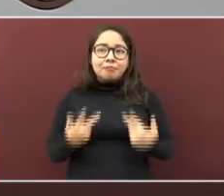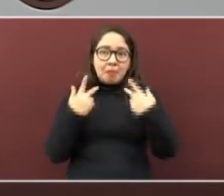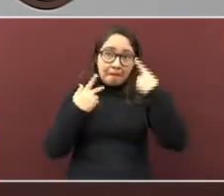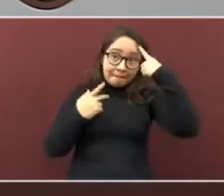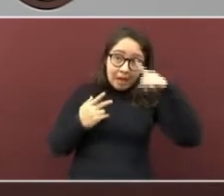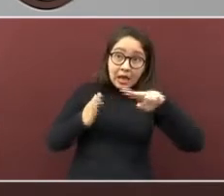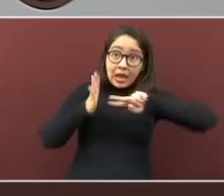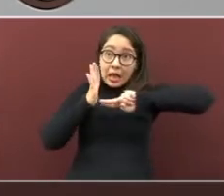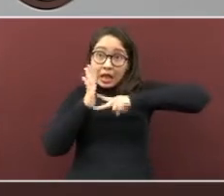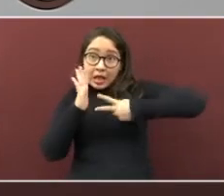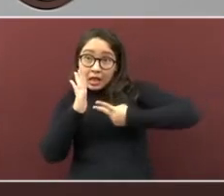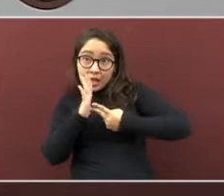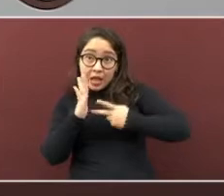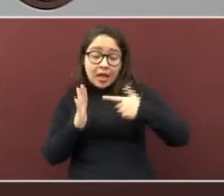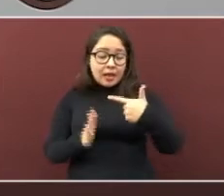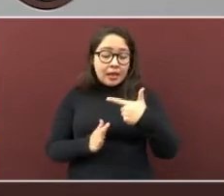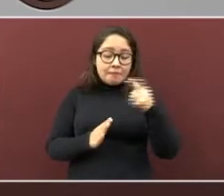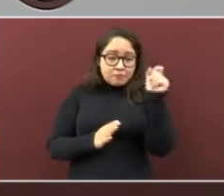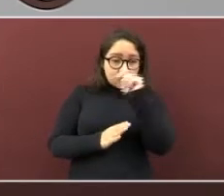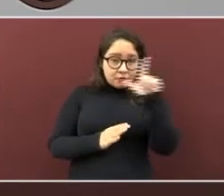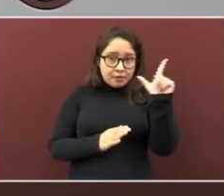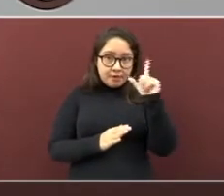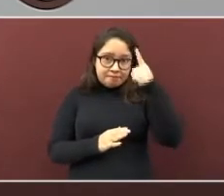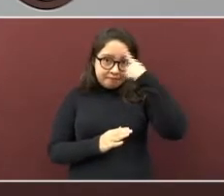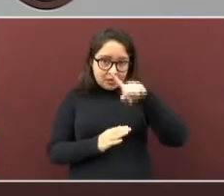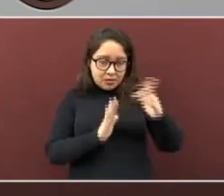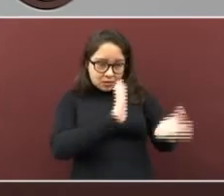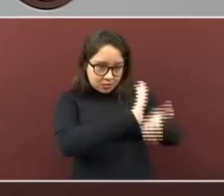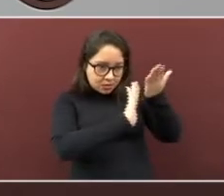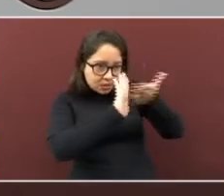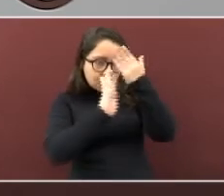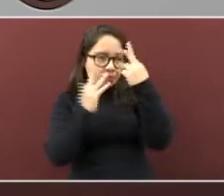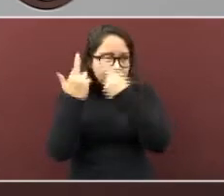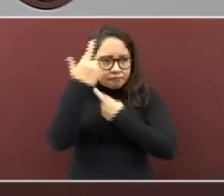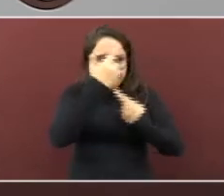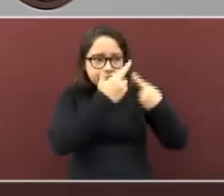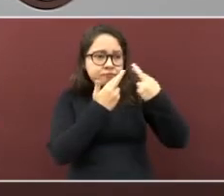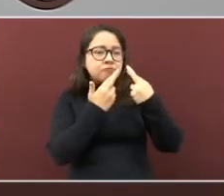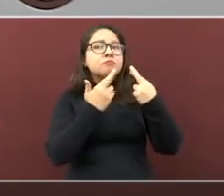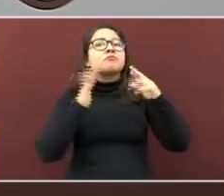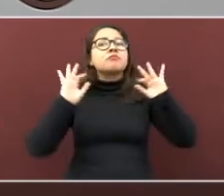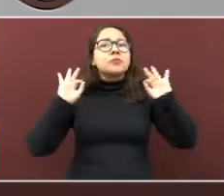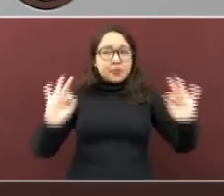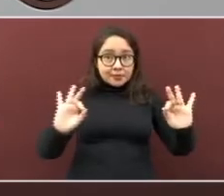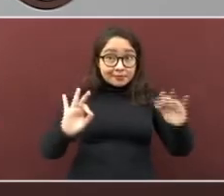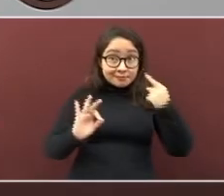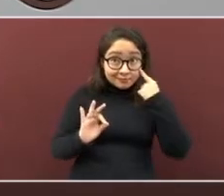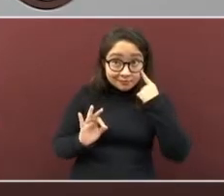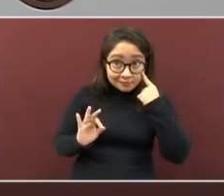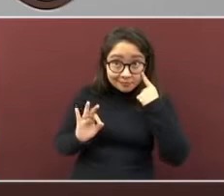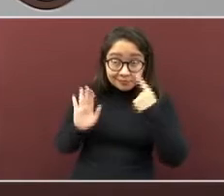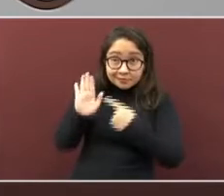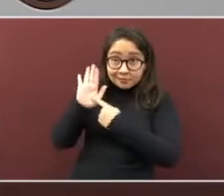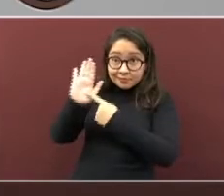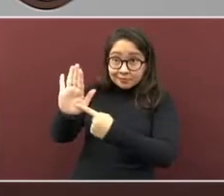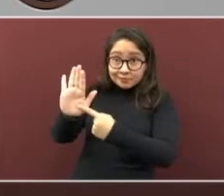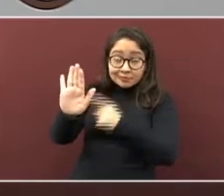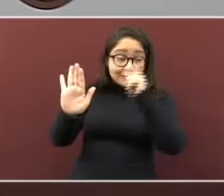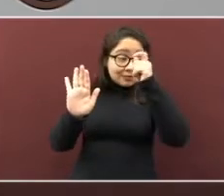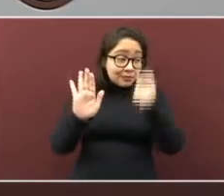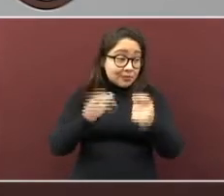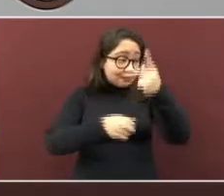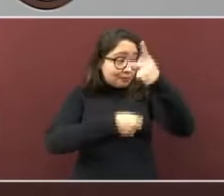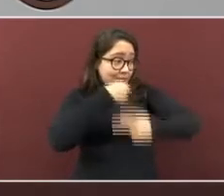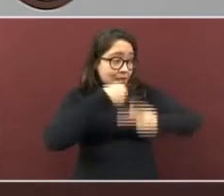y geólogos especialistas en construcción han dictaminado, escuchen bien, que no hay